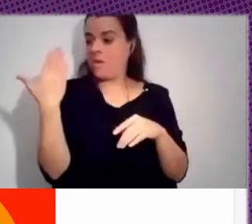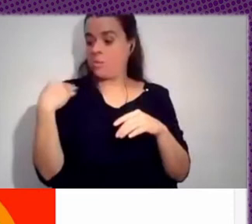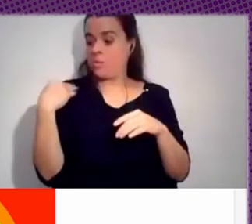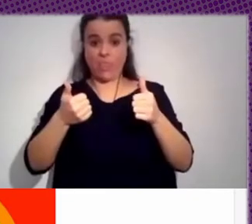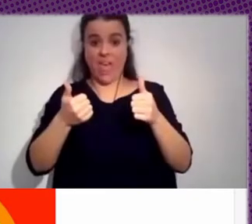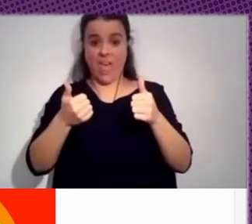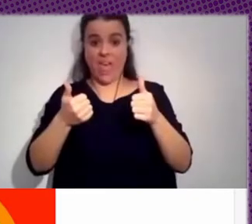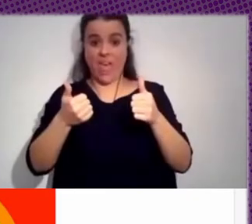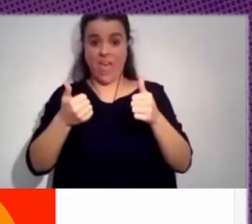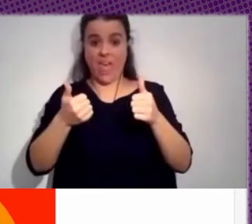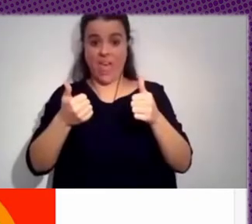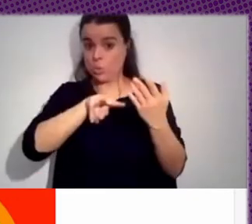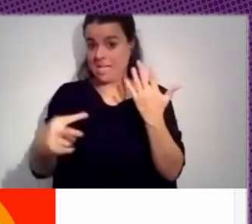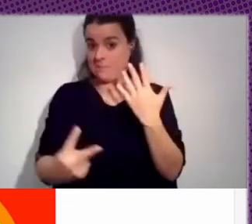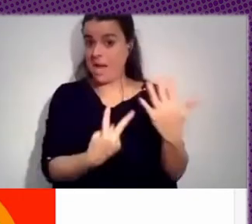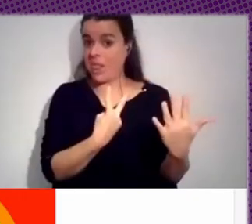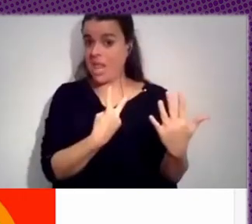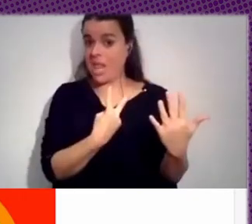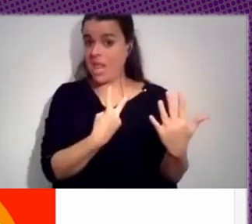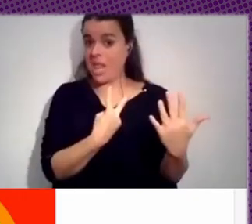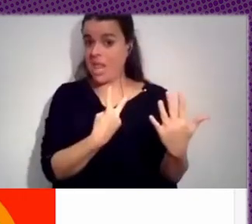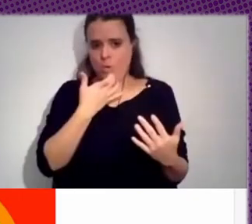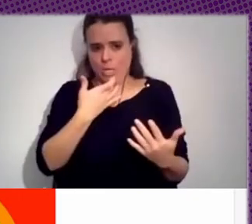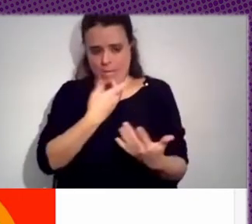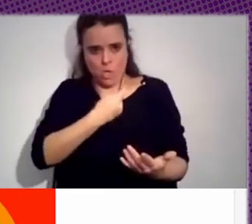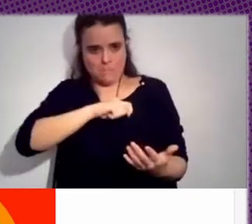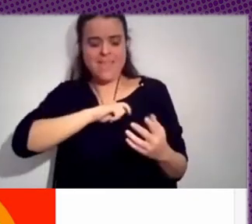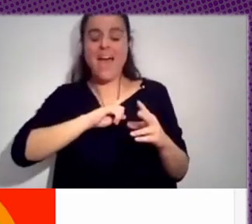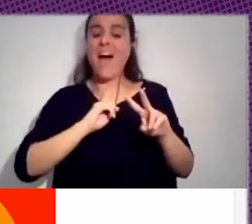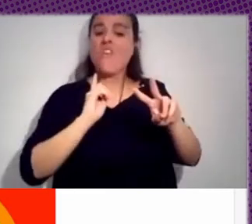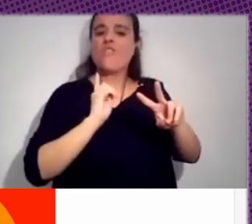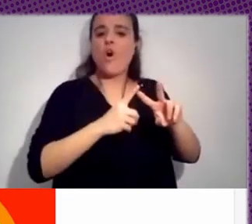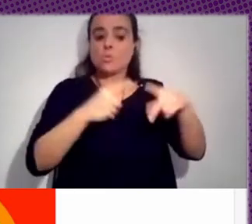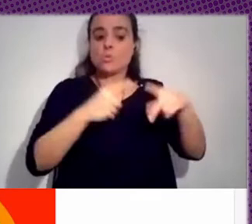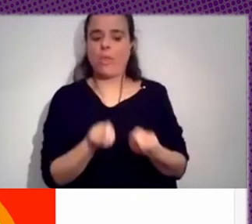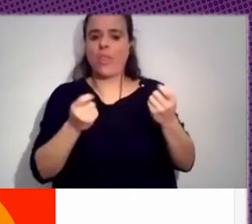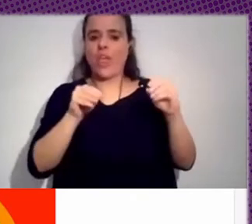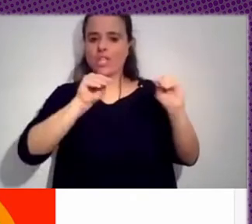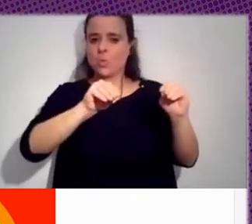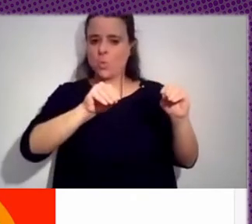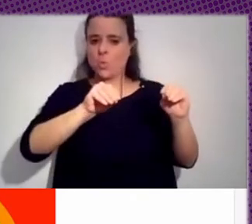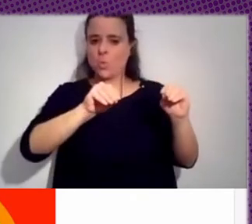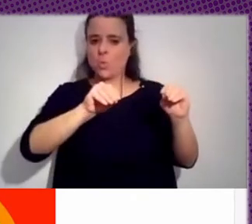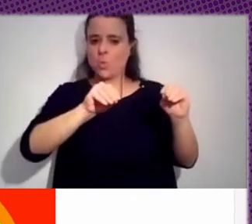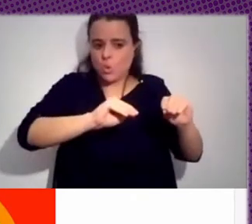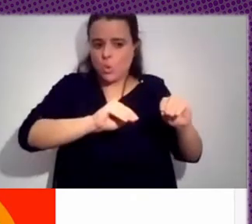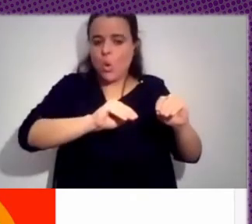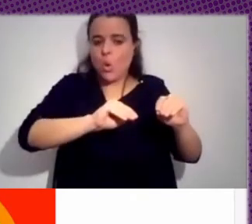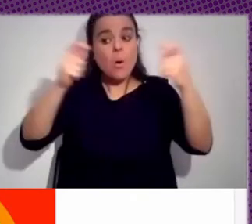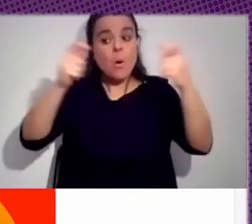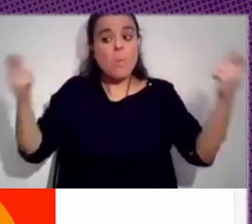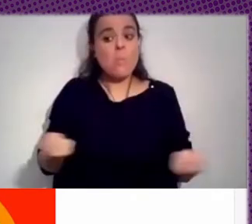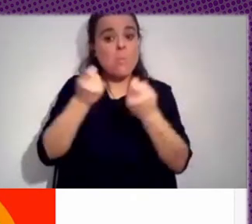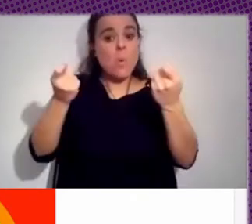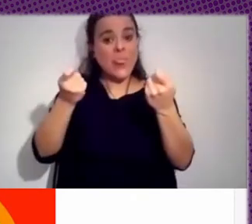se veía que Vox, en el caso español, estaba publicitando sus contenidos a gente de Podemos para